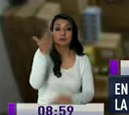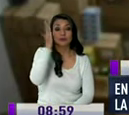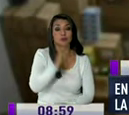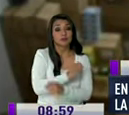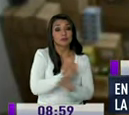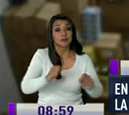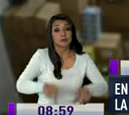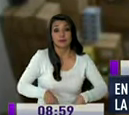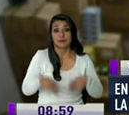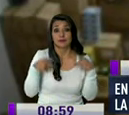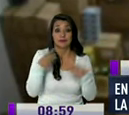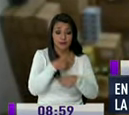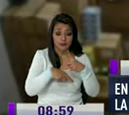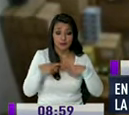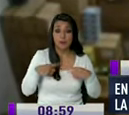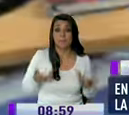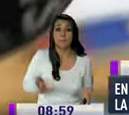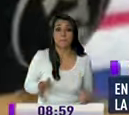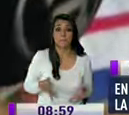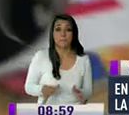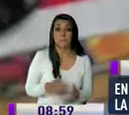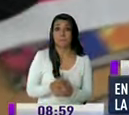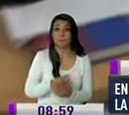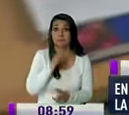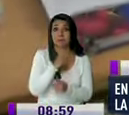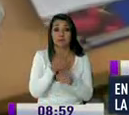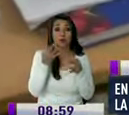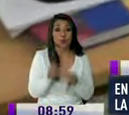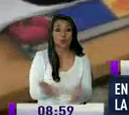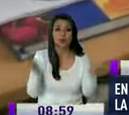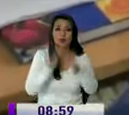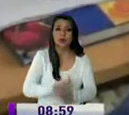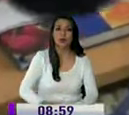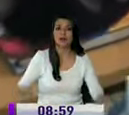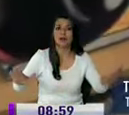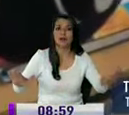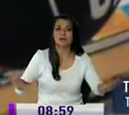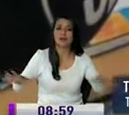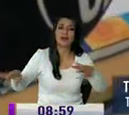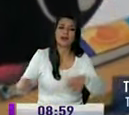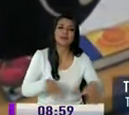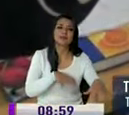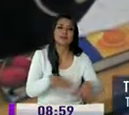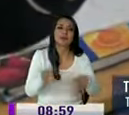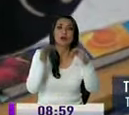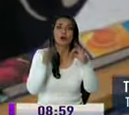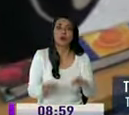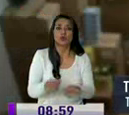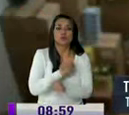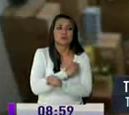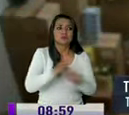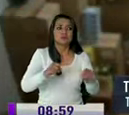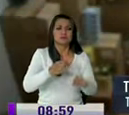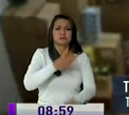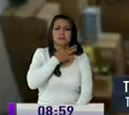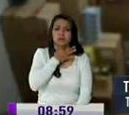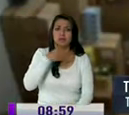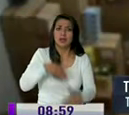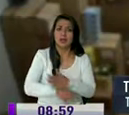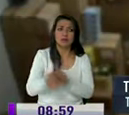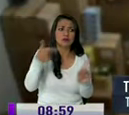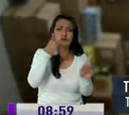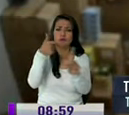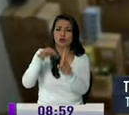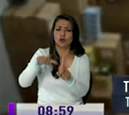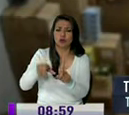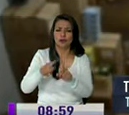porque no sufrieron daños físicos estábamos cerrando el día fue impresionante ver lo que pasó en ese momento pero como dice